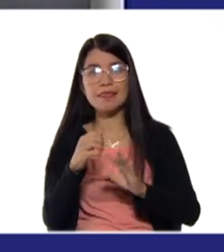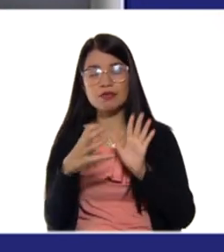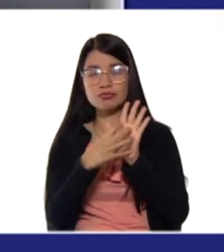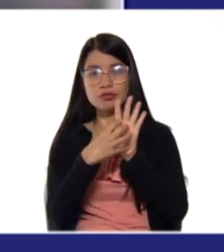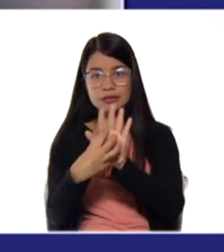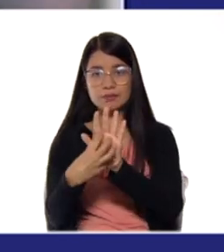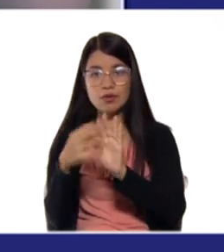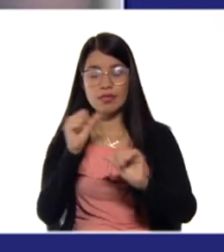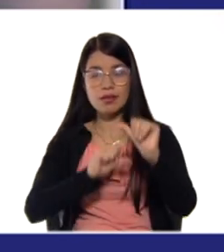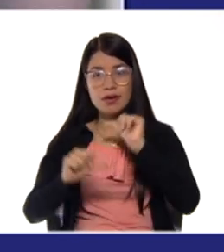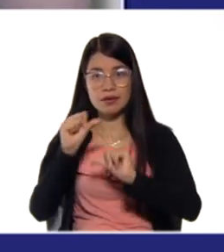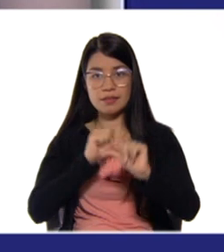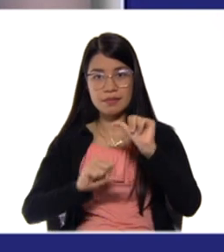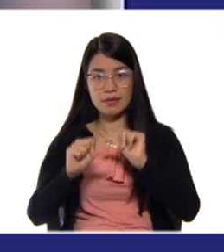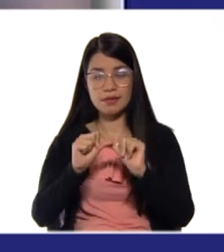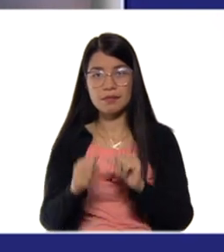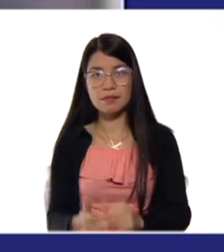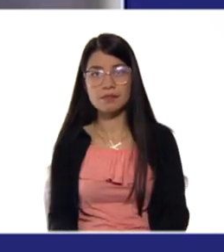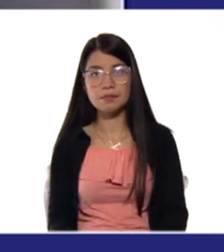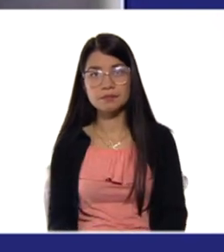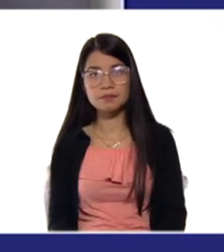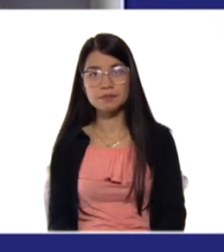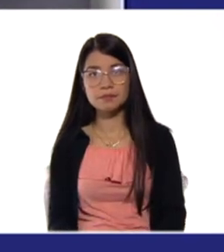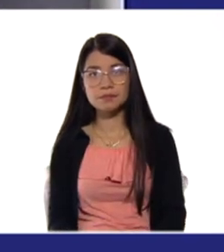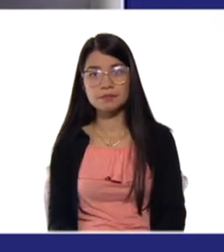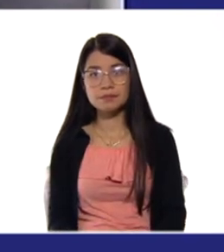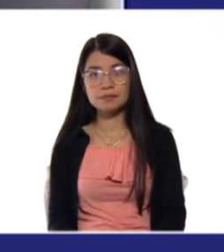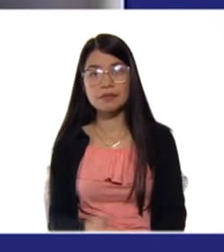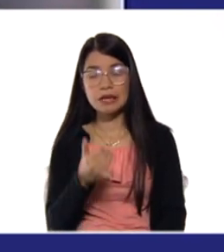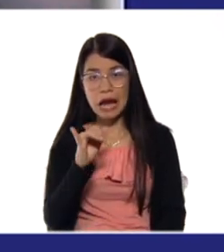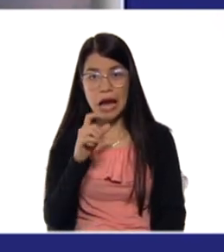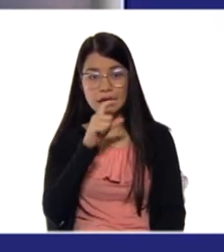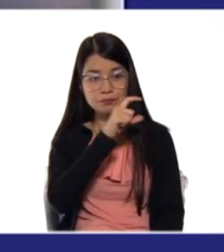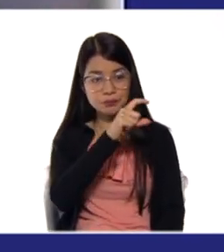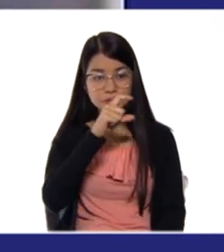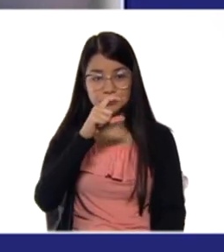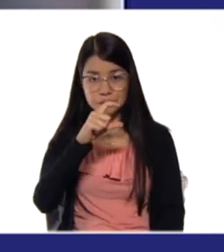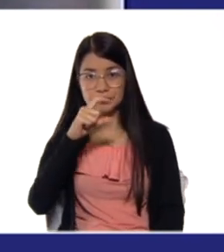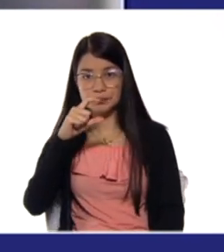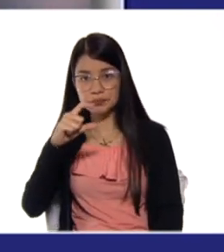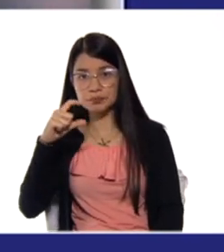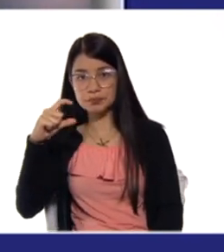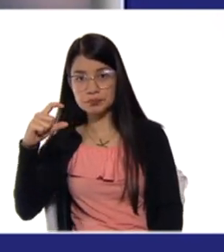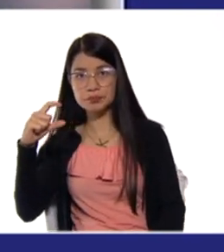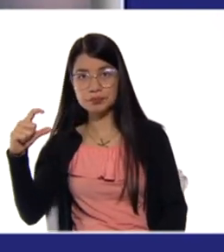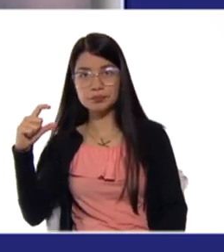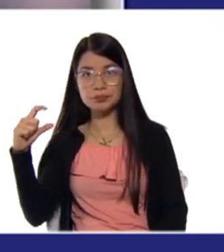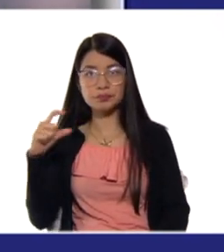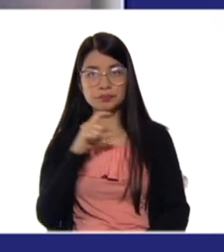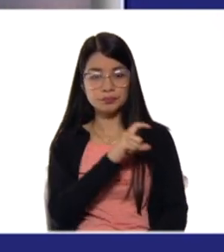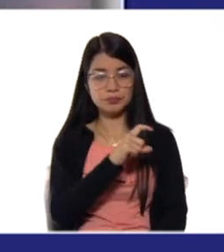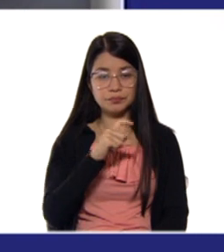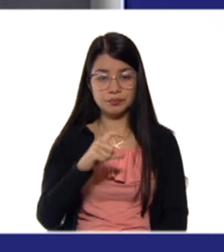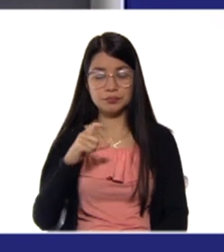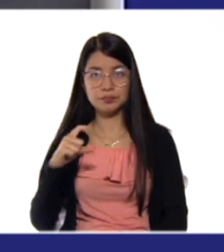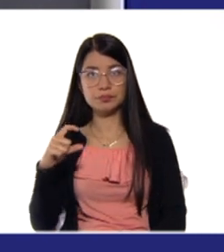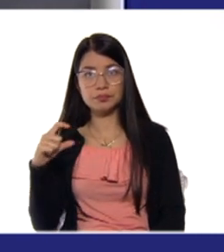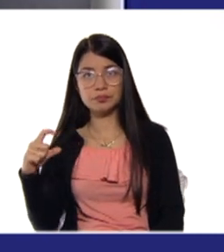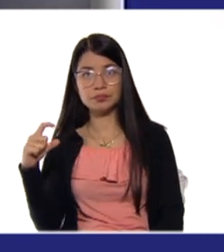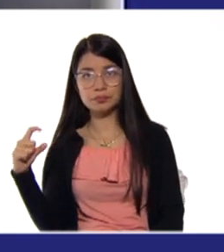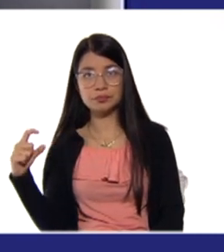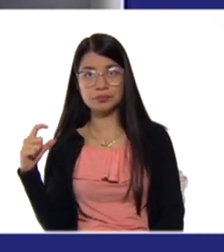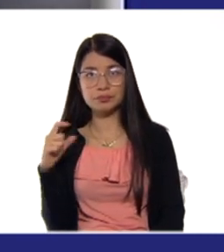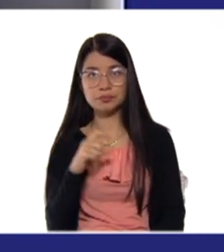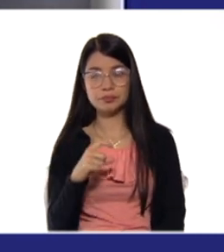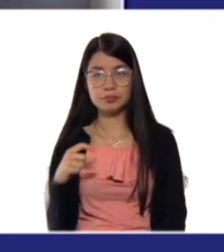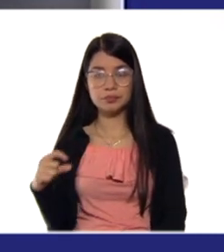Por acá tenemos una serie de casillas y cada una de ellas se representa